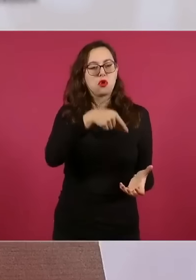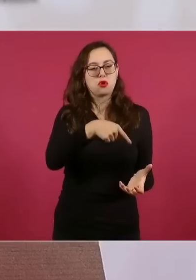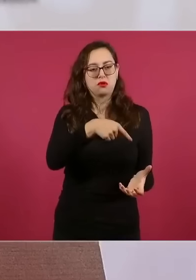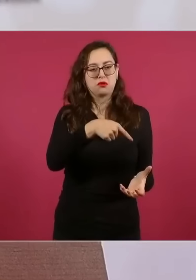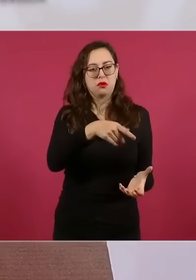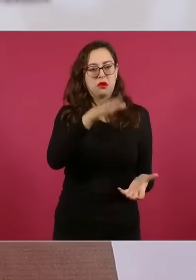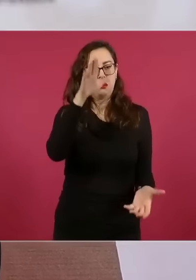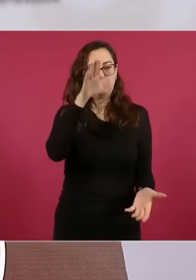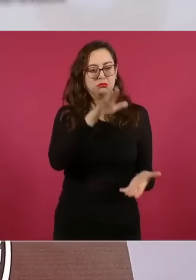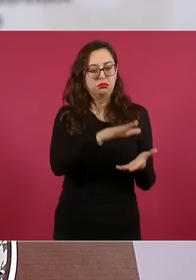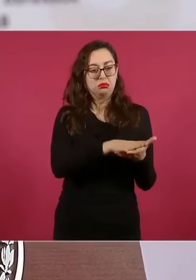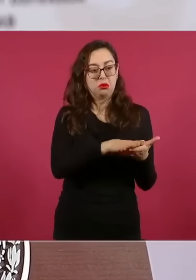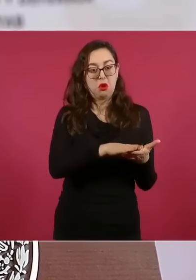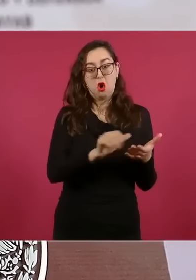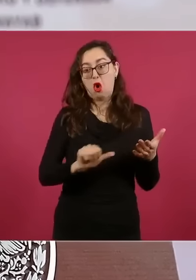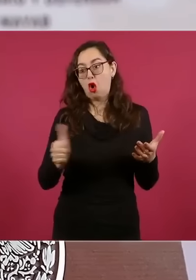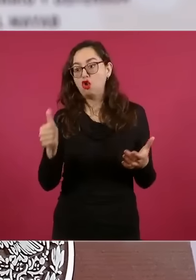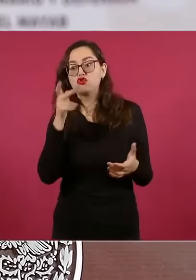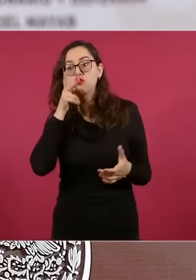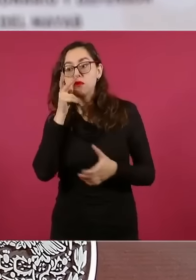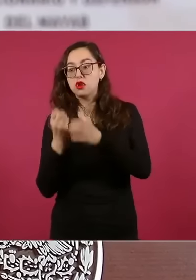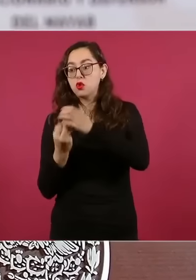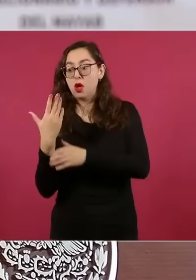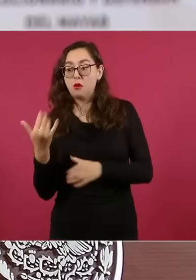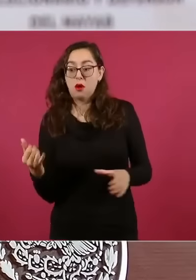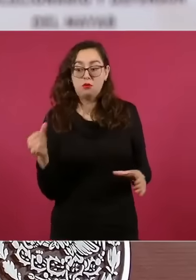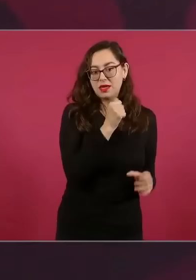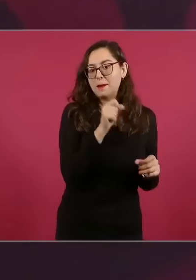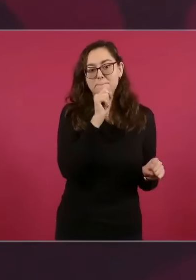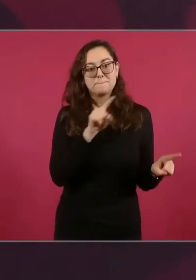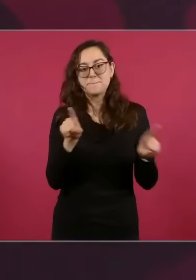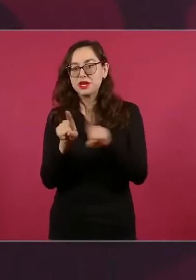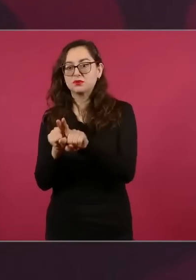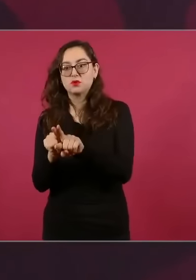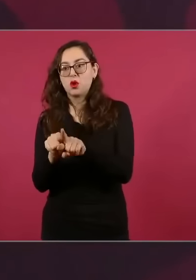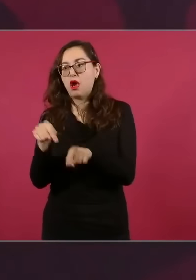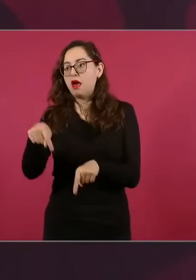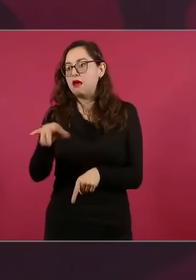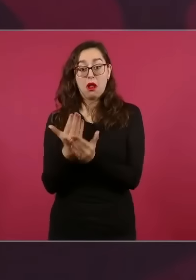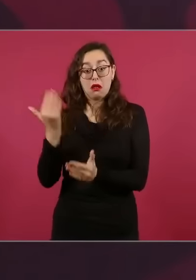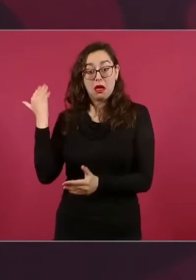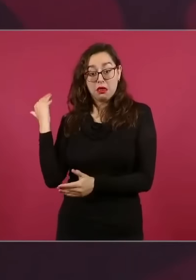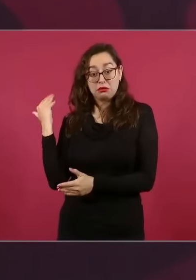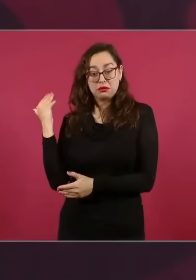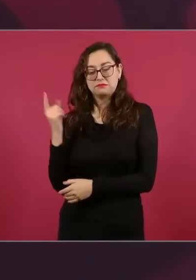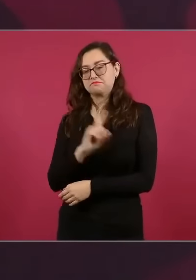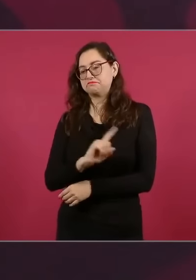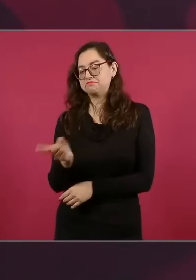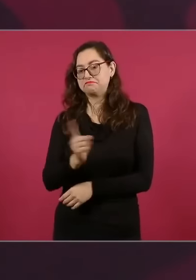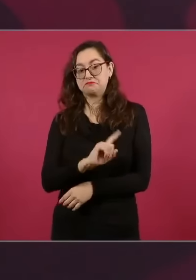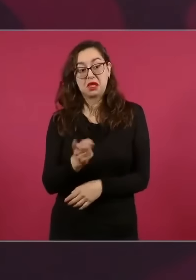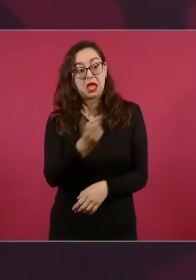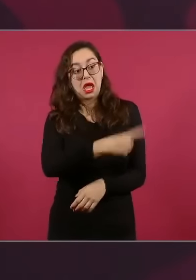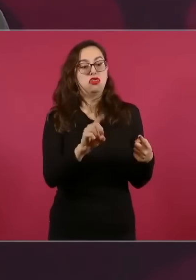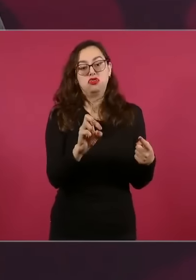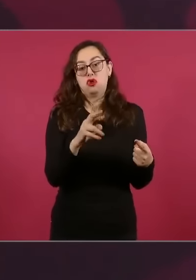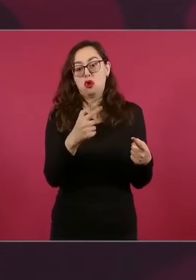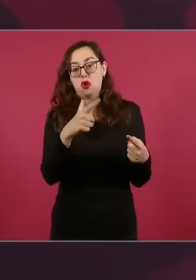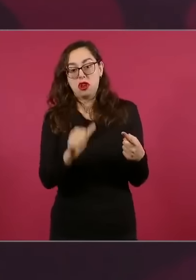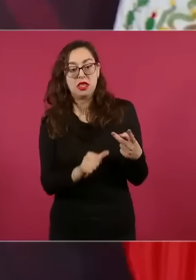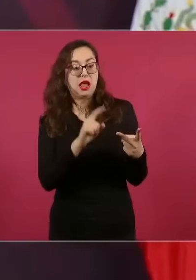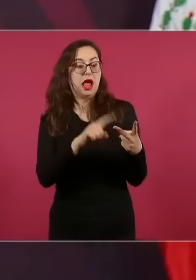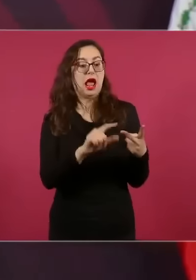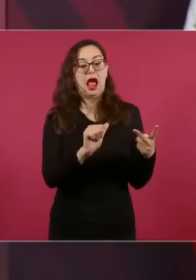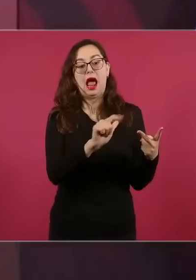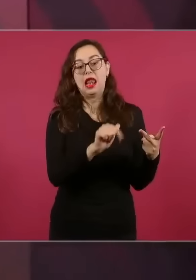que diga Ciro Gómez Leiva Joaquín López Dóriga Javier Alatorre Lore de Mola la